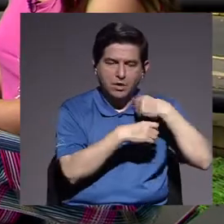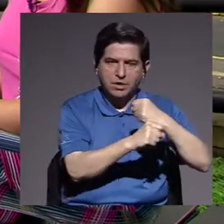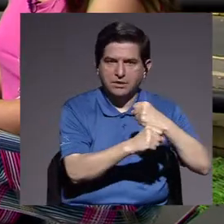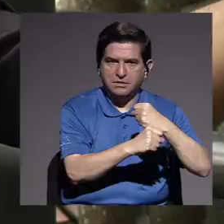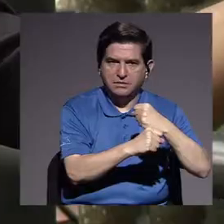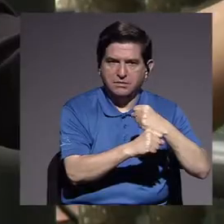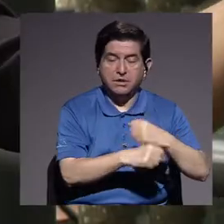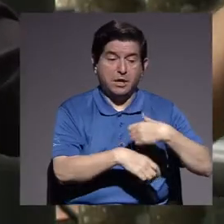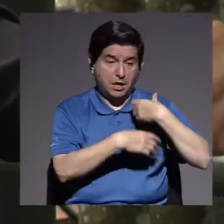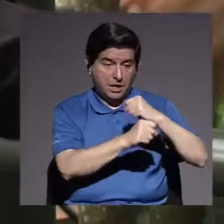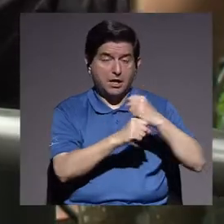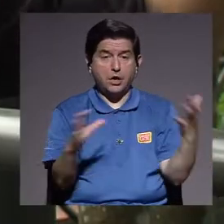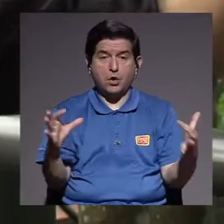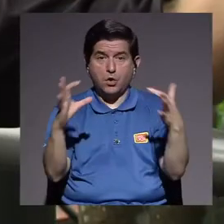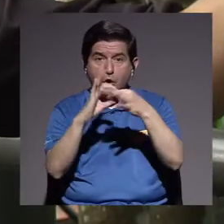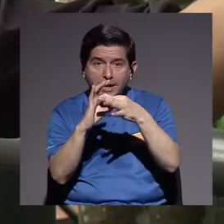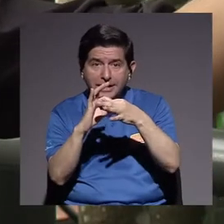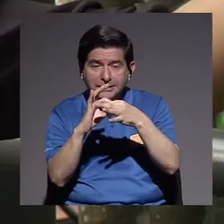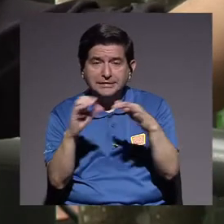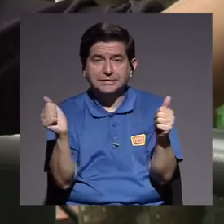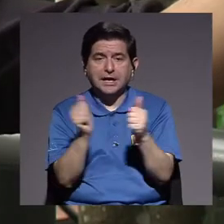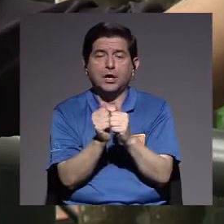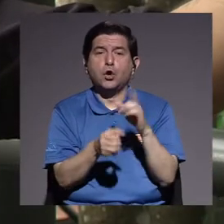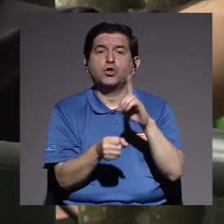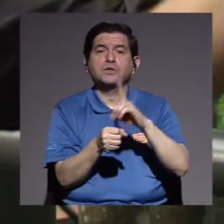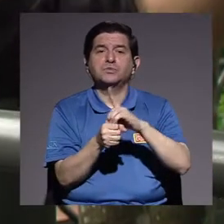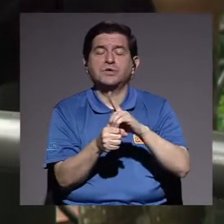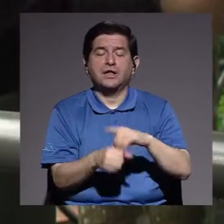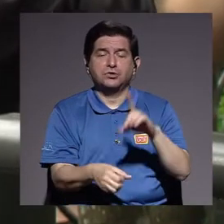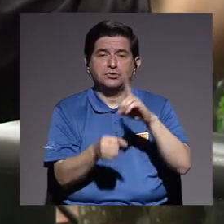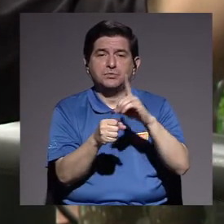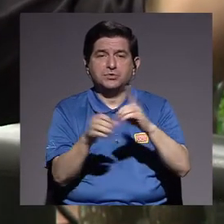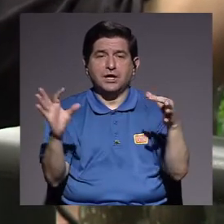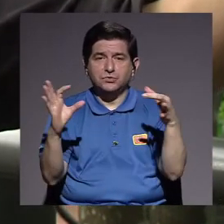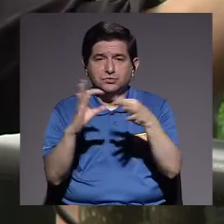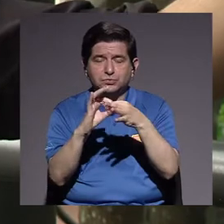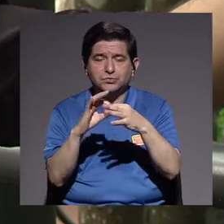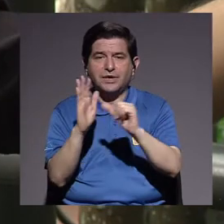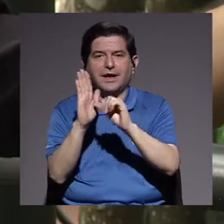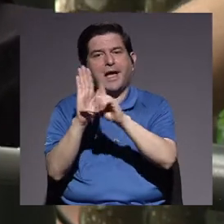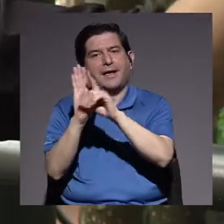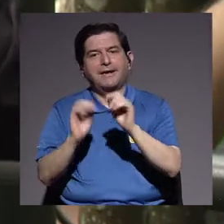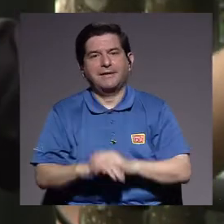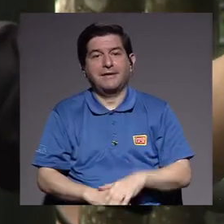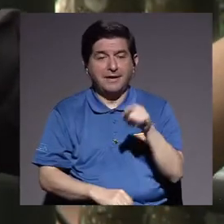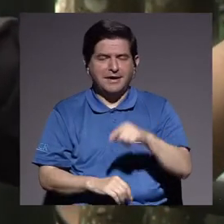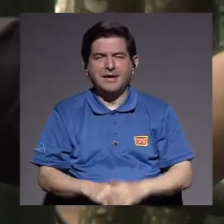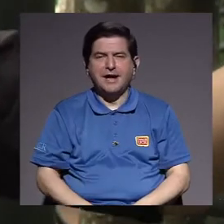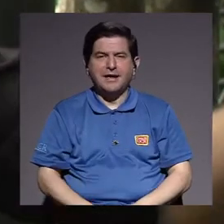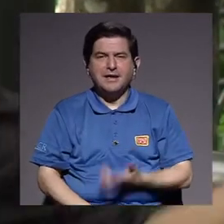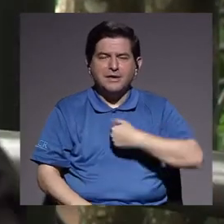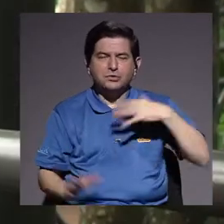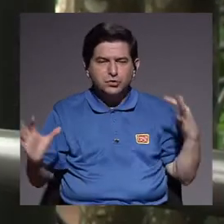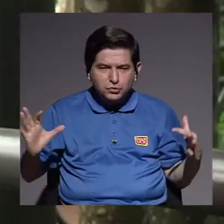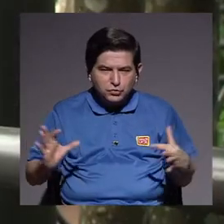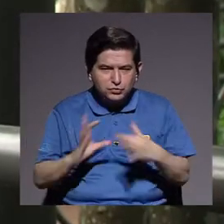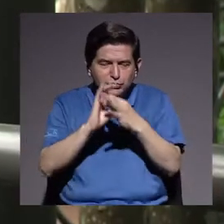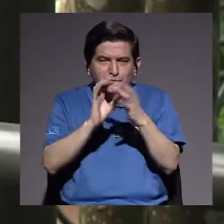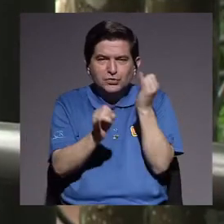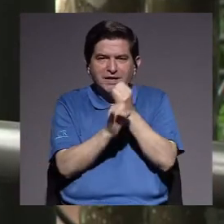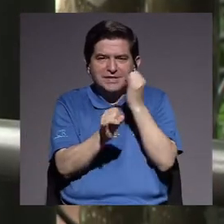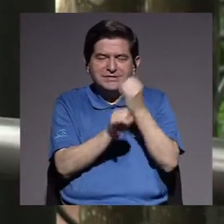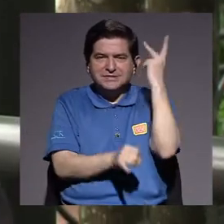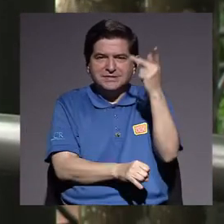municipalidad. Y la municipalidad se contacta con los diputados y los diputados con la asamblea legislativa. entonces ahí empezamos a tejer justamente